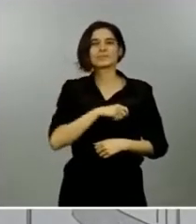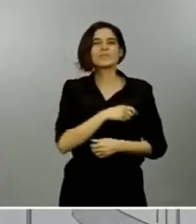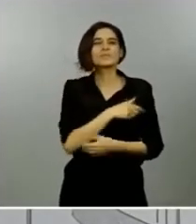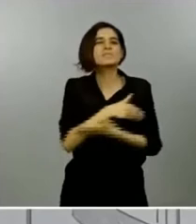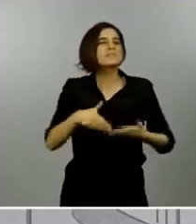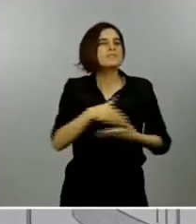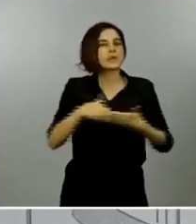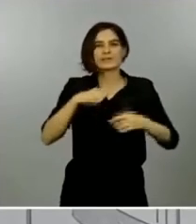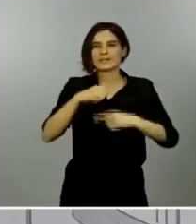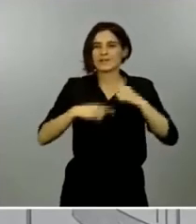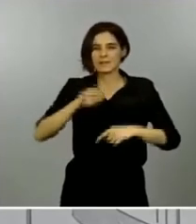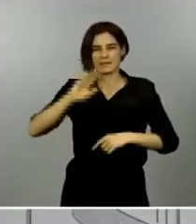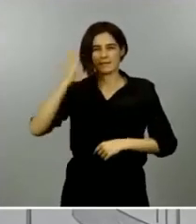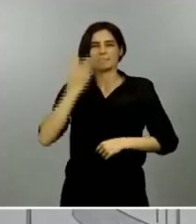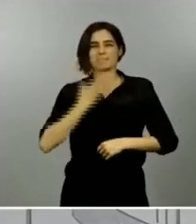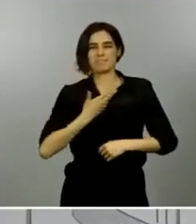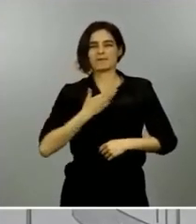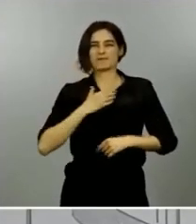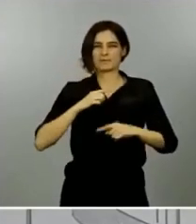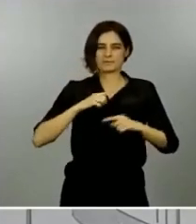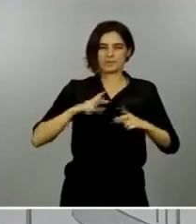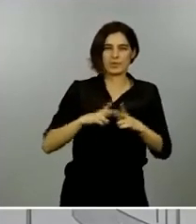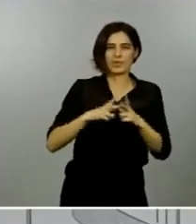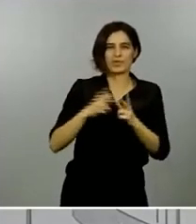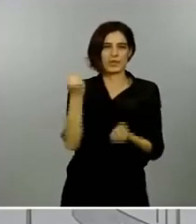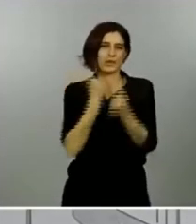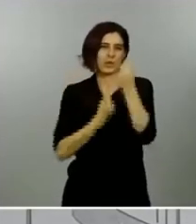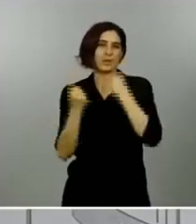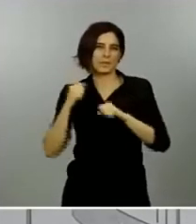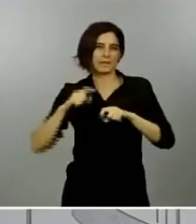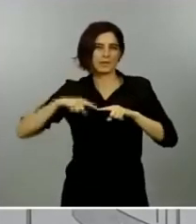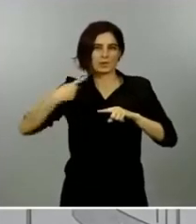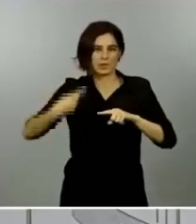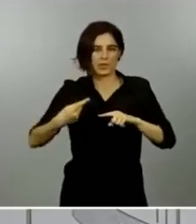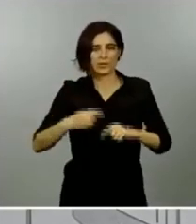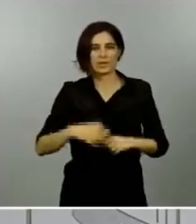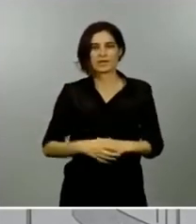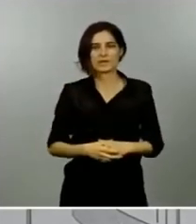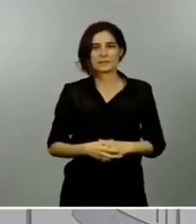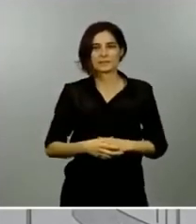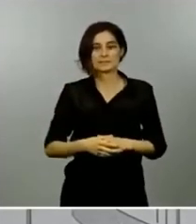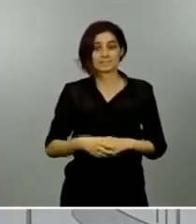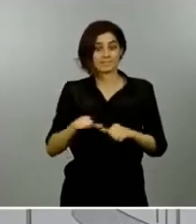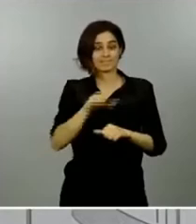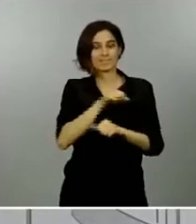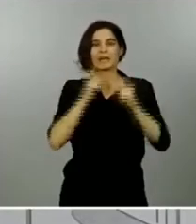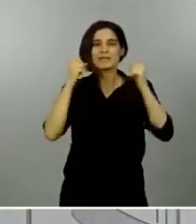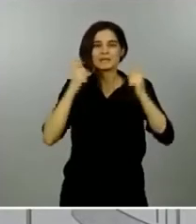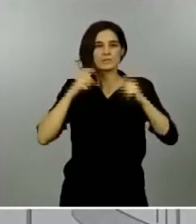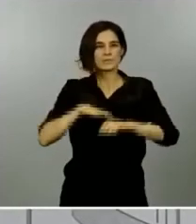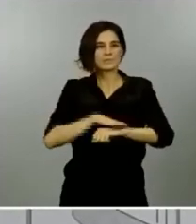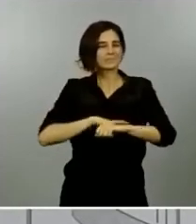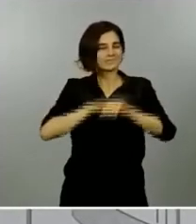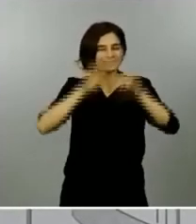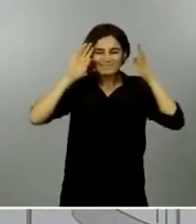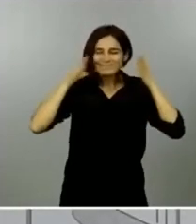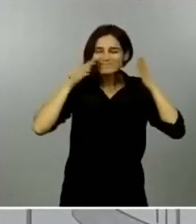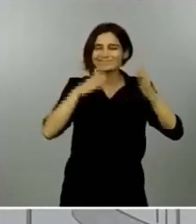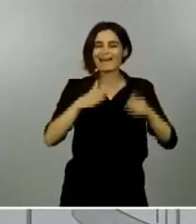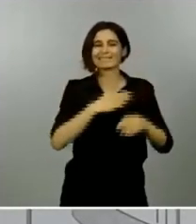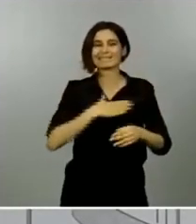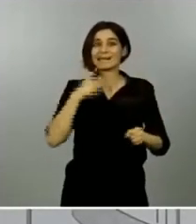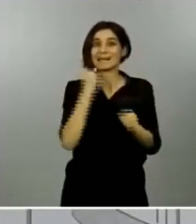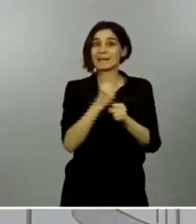económicas y sociales de esta crisis. Hasta ahora, el esfuerzo del Gobierno de España se ha dirigido a amortiguar el impacto sobre el empleo